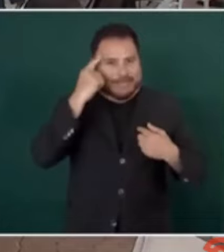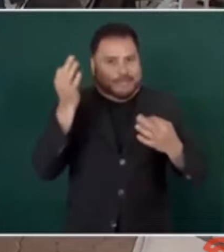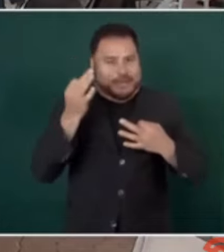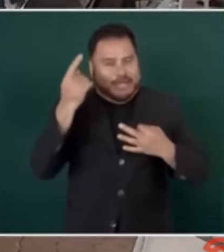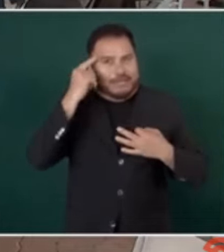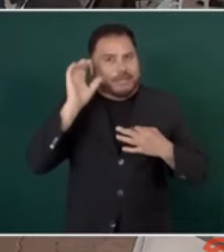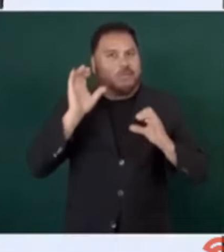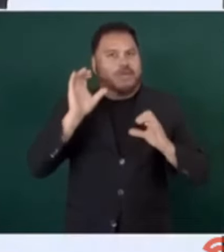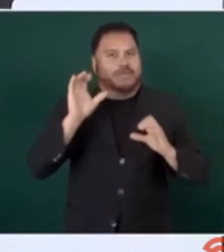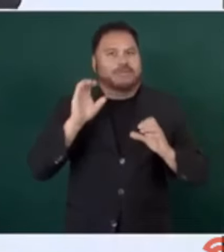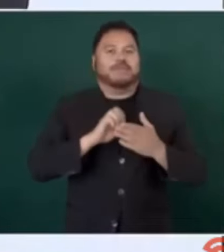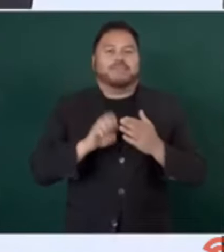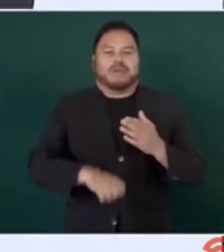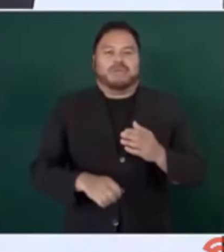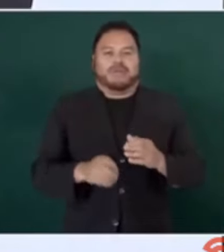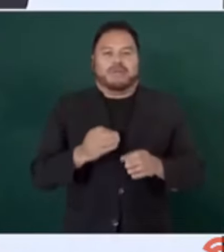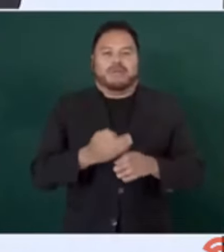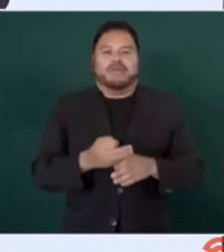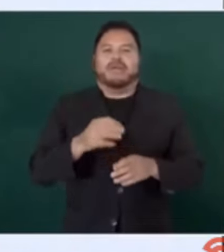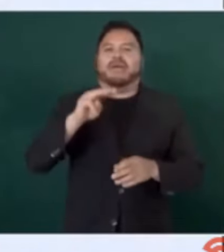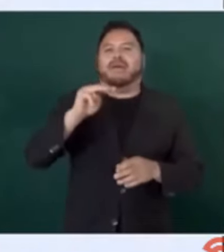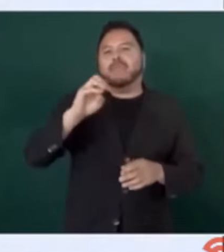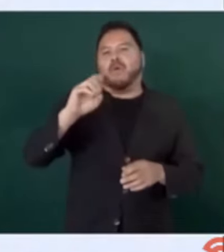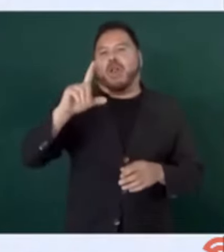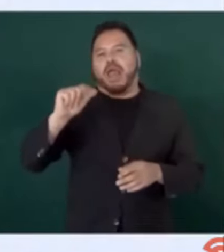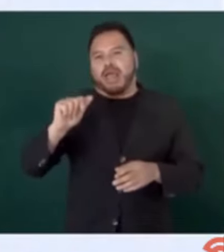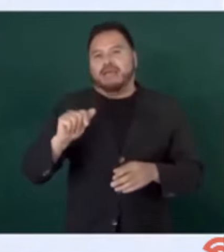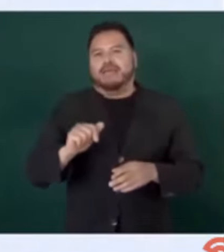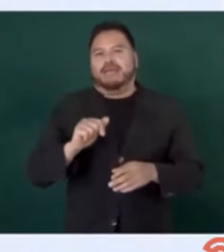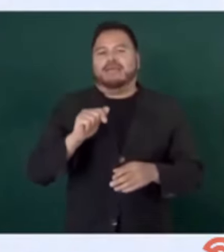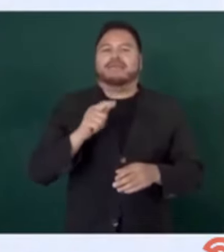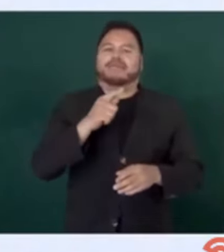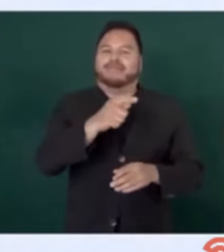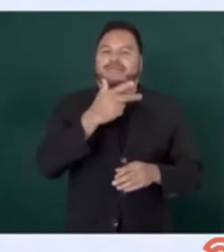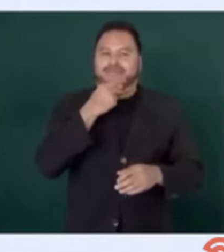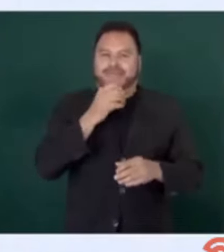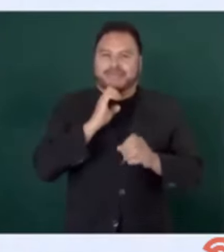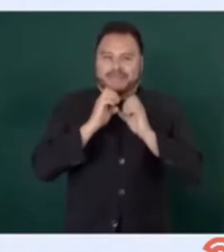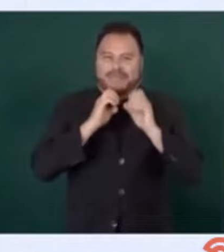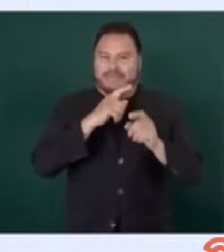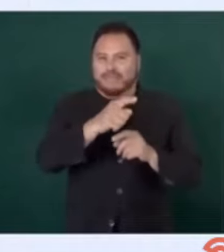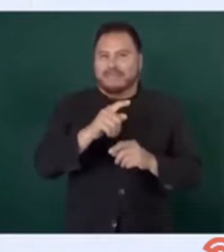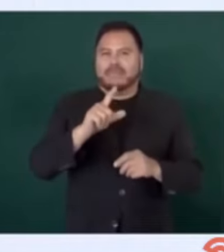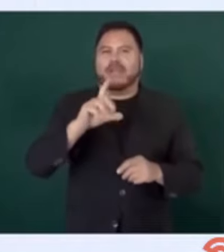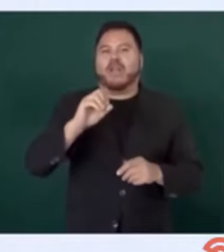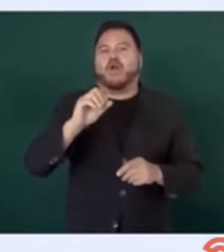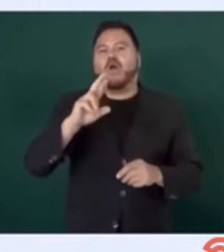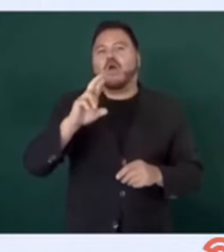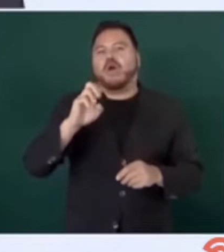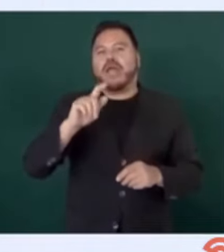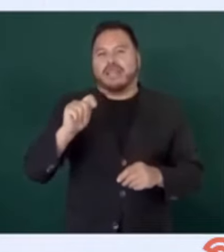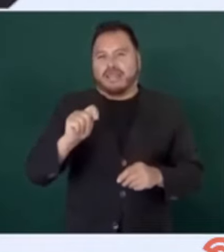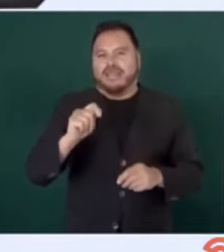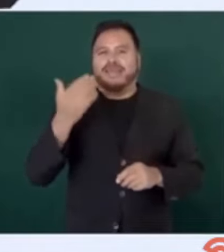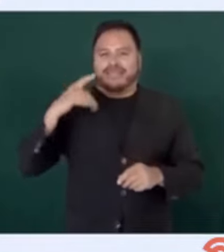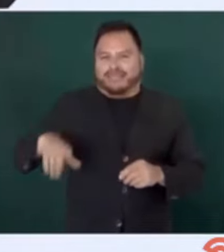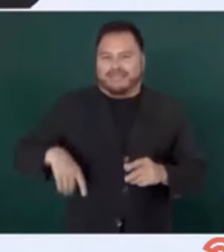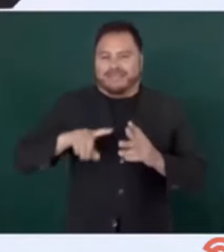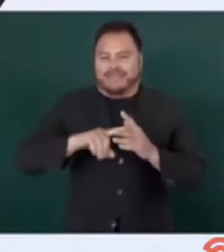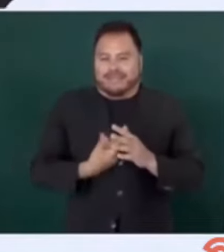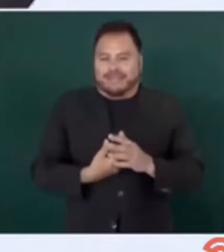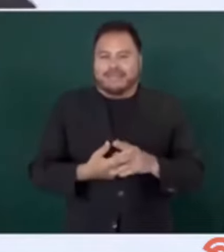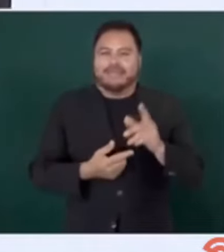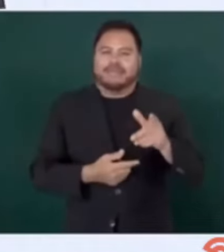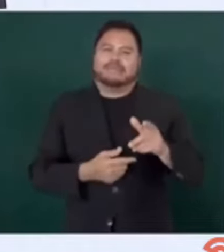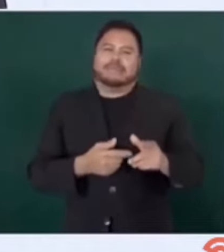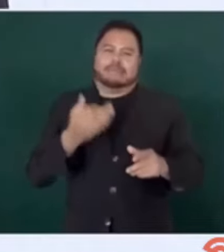Por ejemplo, este, Loret de Mola, cuando empezaba el gobierno, porque ya